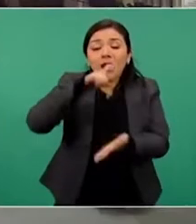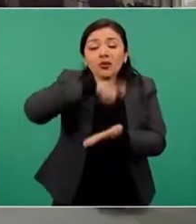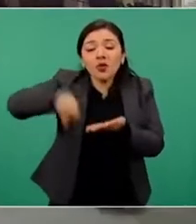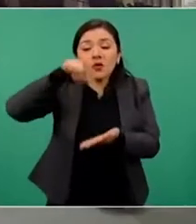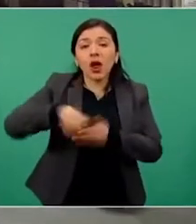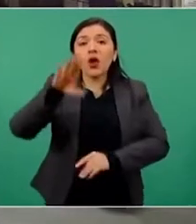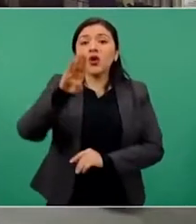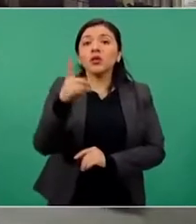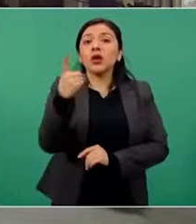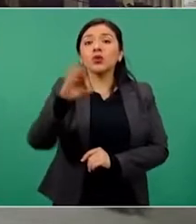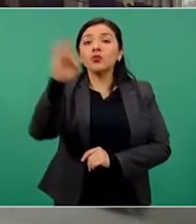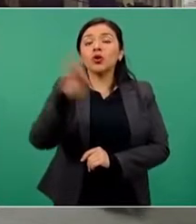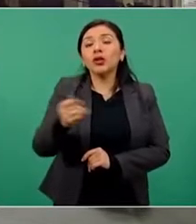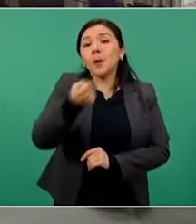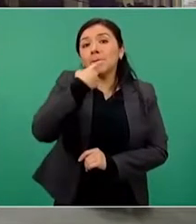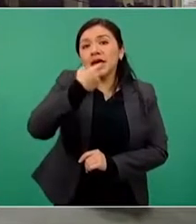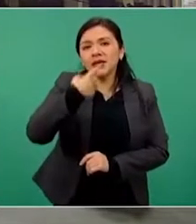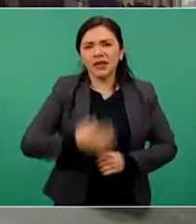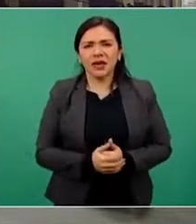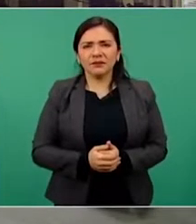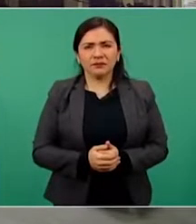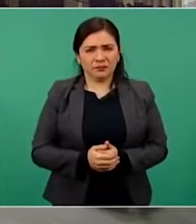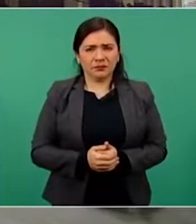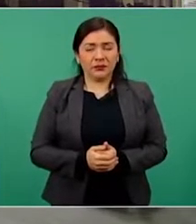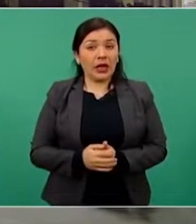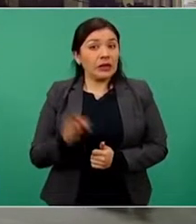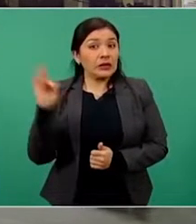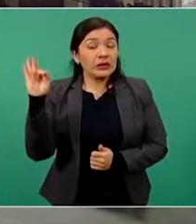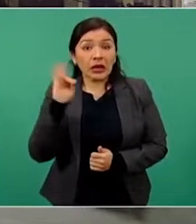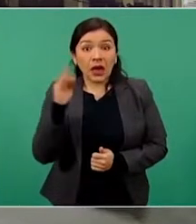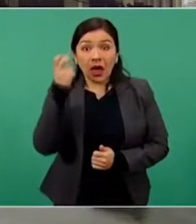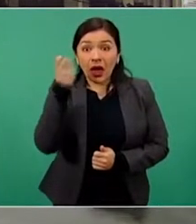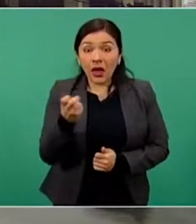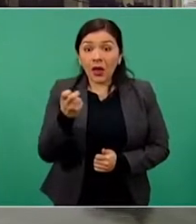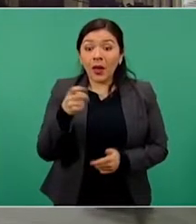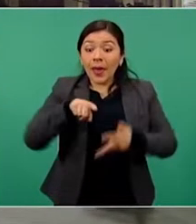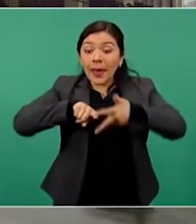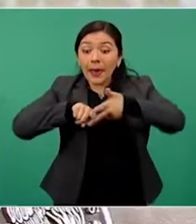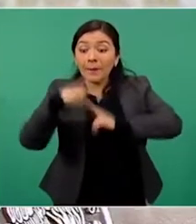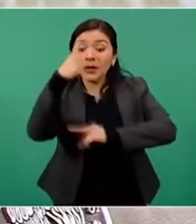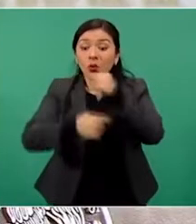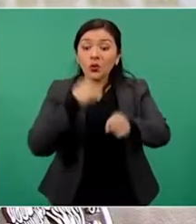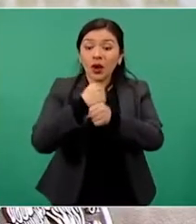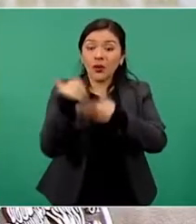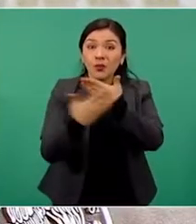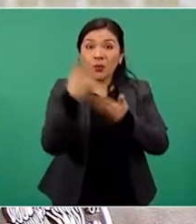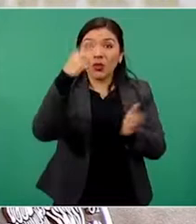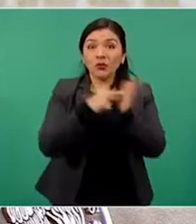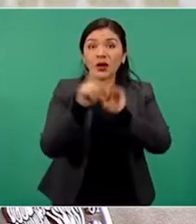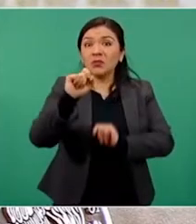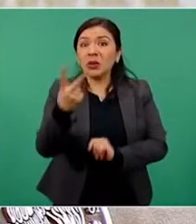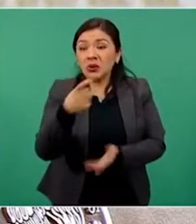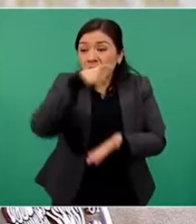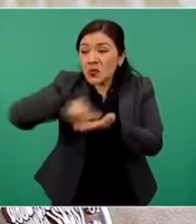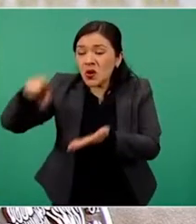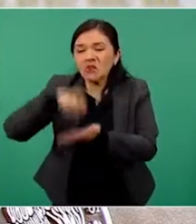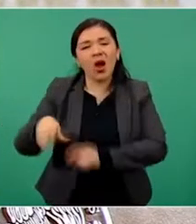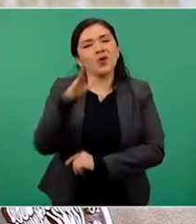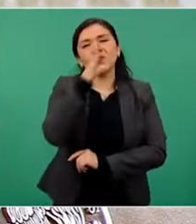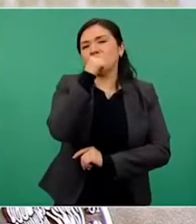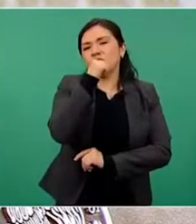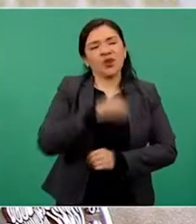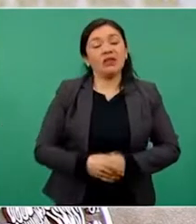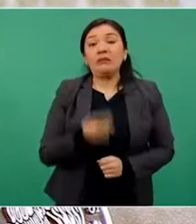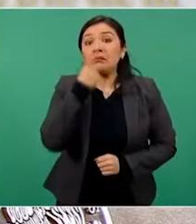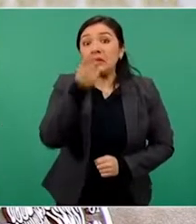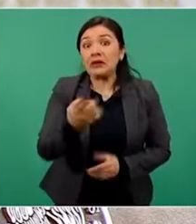por ciento de medicinas y que no lograría abastecerse para el inicio del año 2022. Consigna que